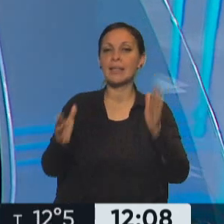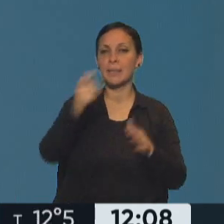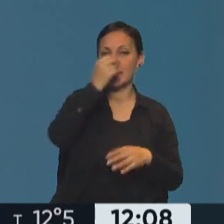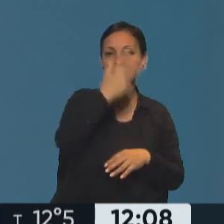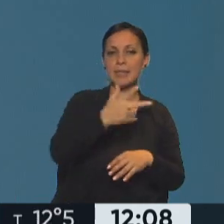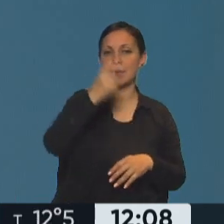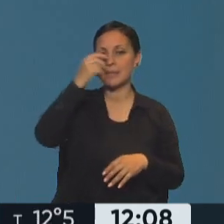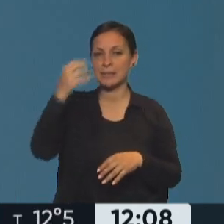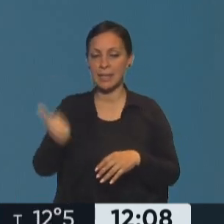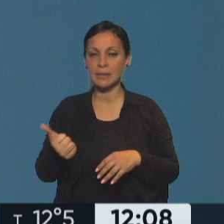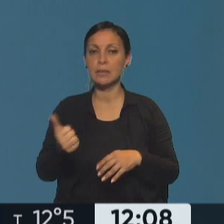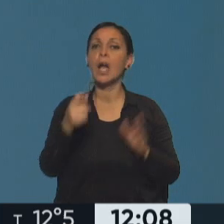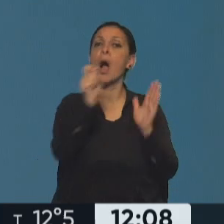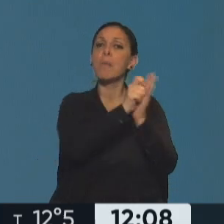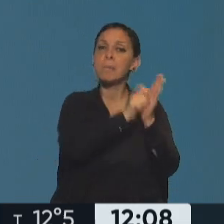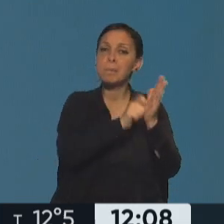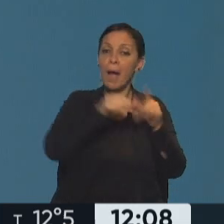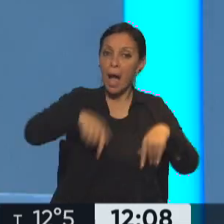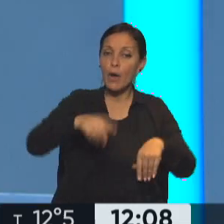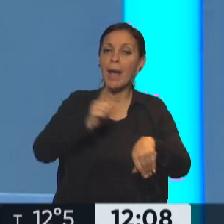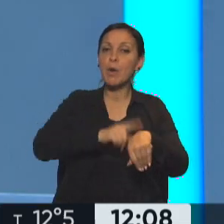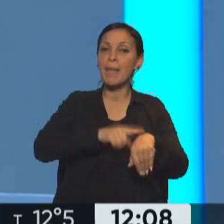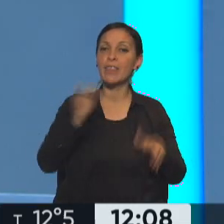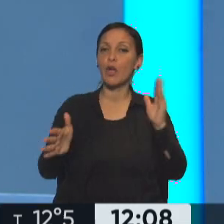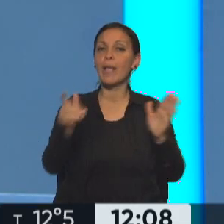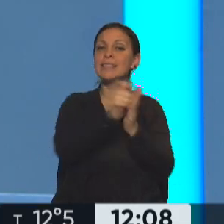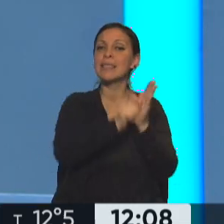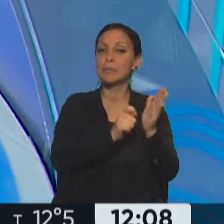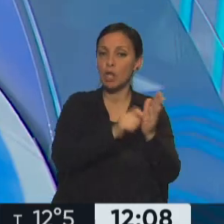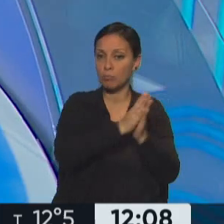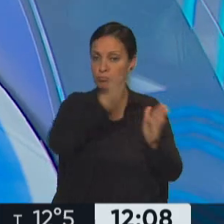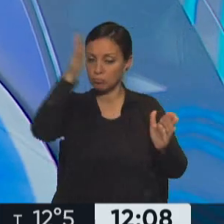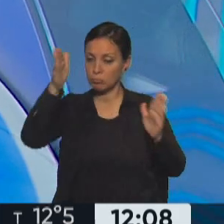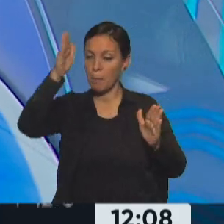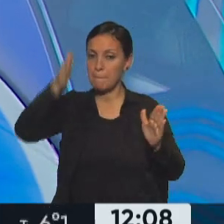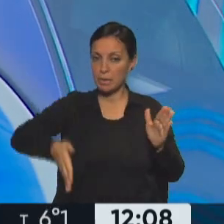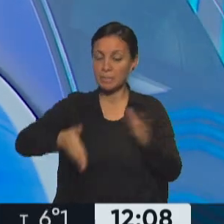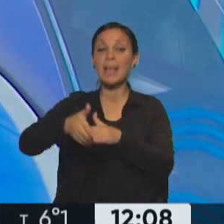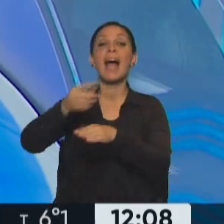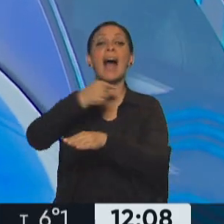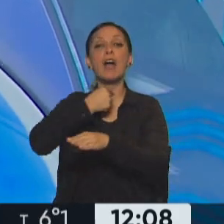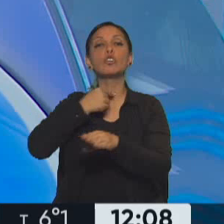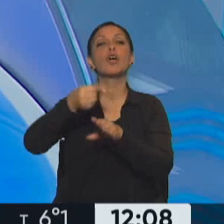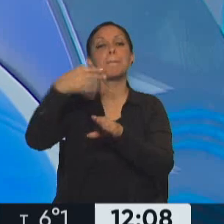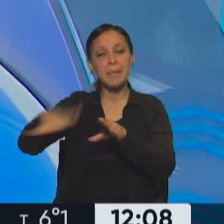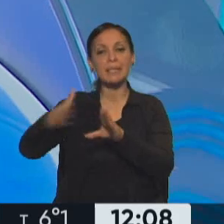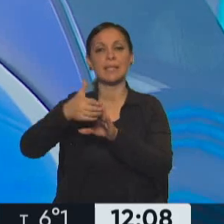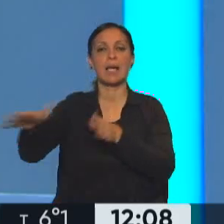a regir a partir de agosto. Justamente por eso la última fecha es el 26 de julio. Empezaría a regir a partir de agosto, digamos.